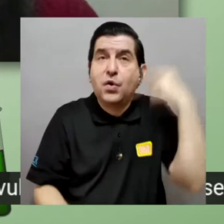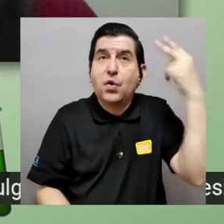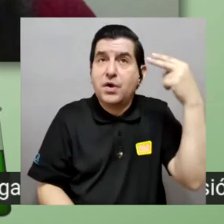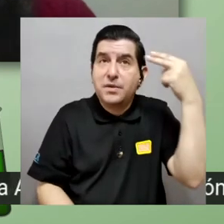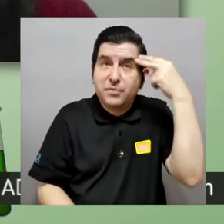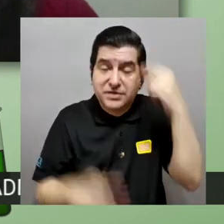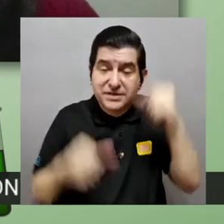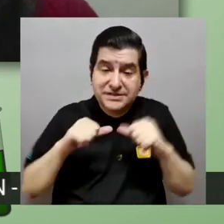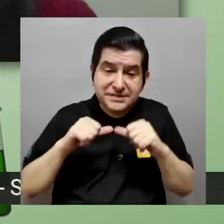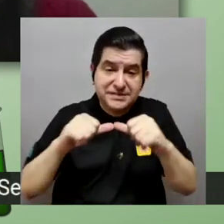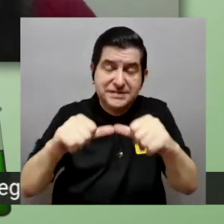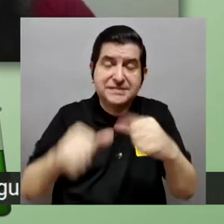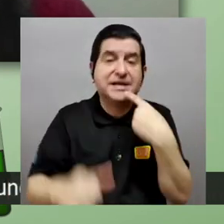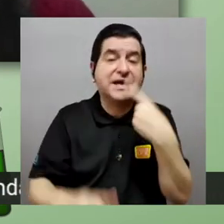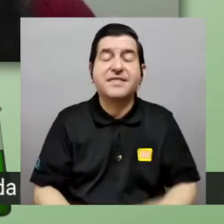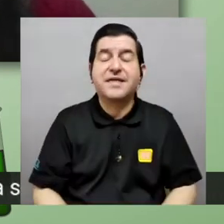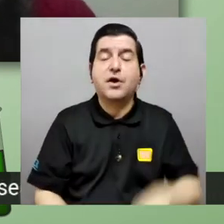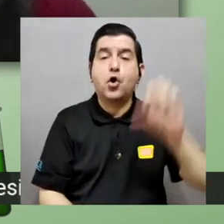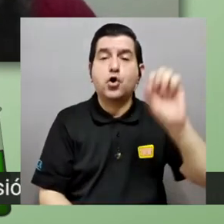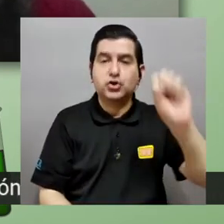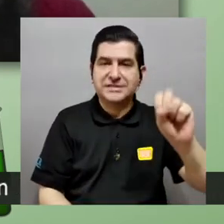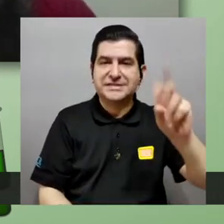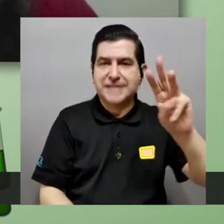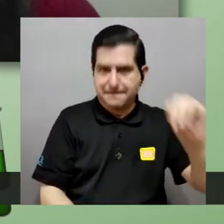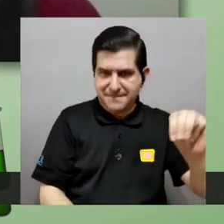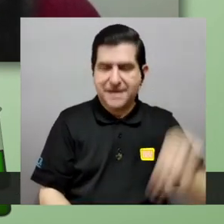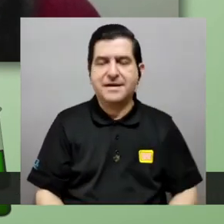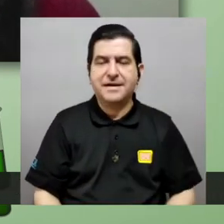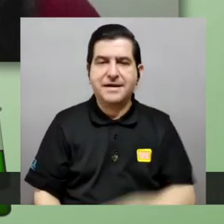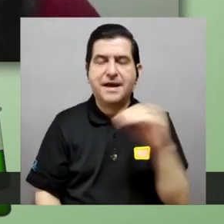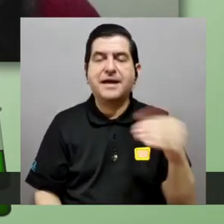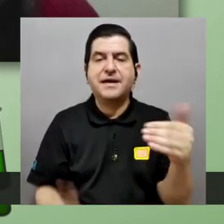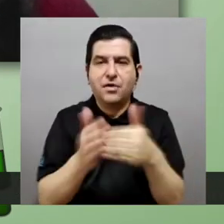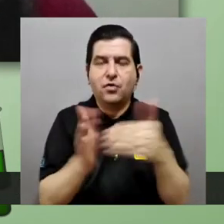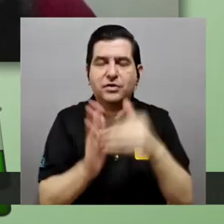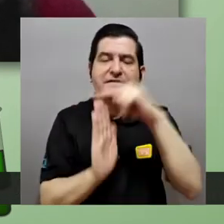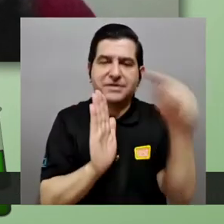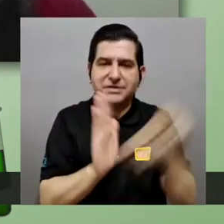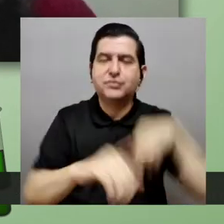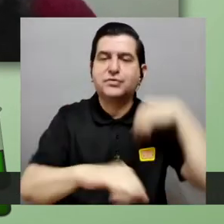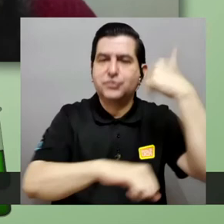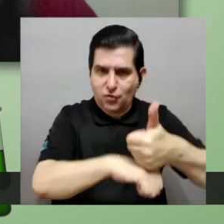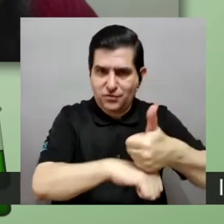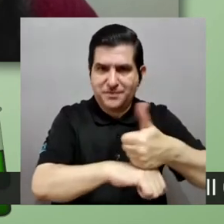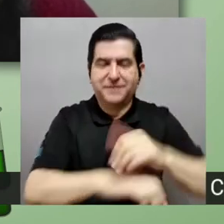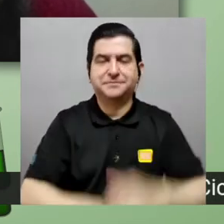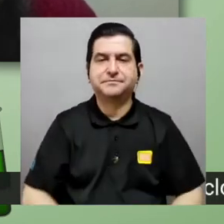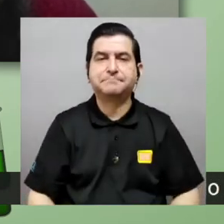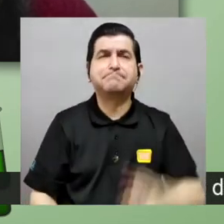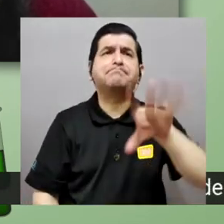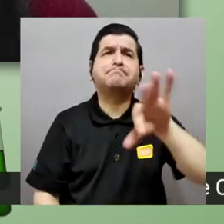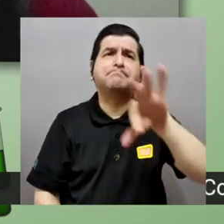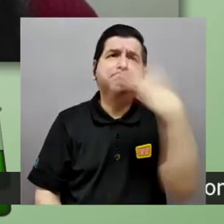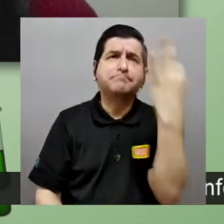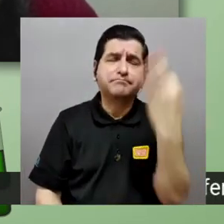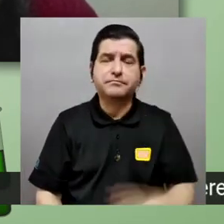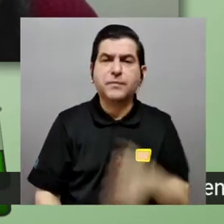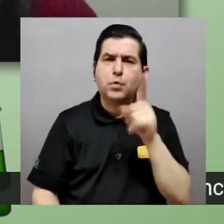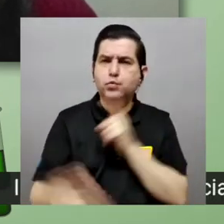relacionado con la hipótesis al continuo que mencionó samaria y está relacionado con la renormalización de alguna manera